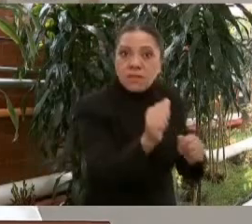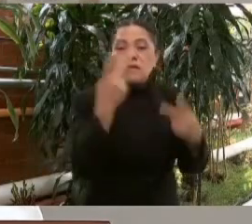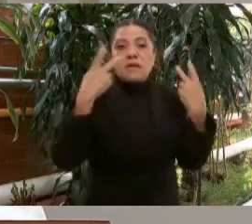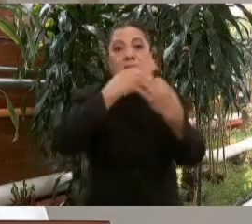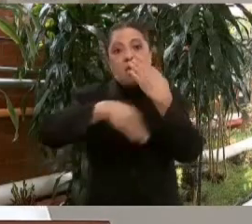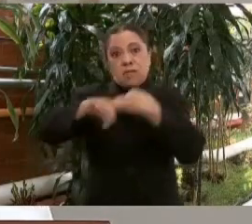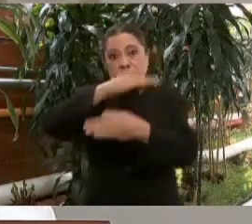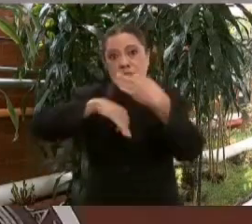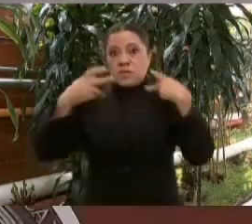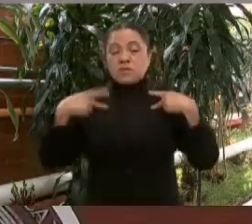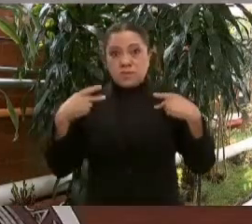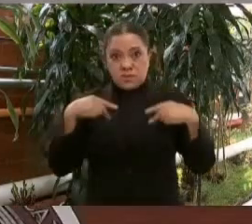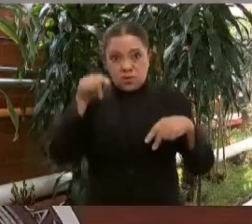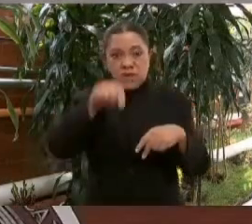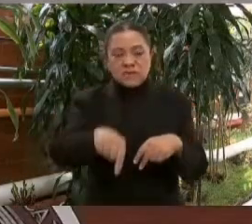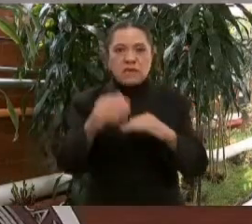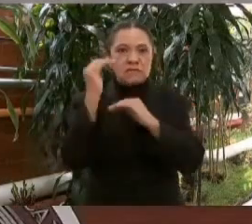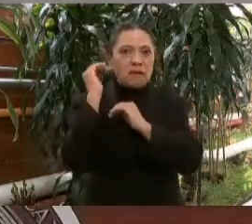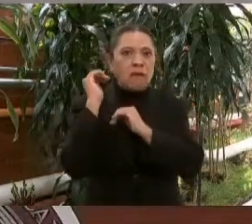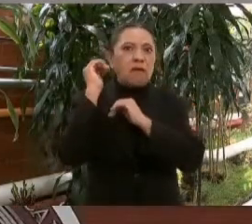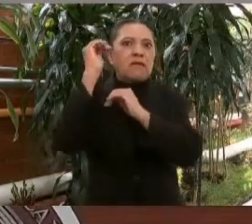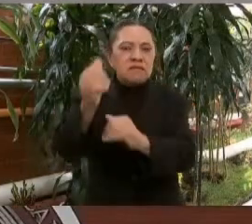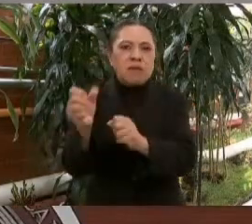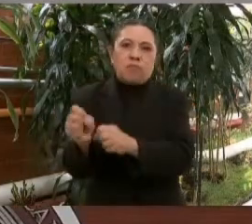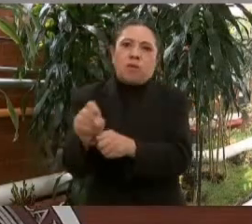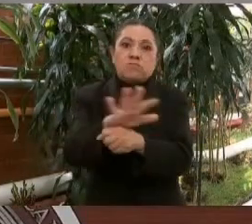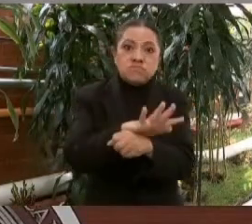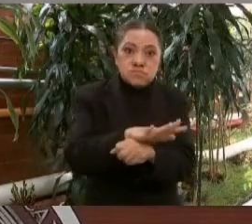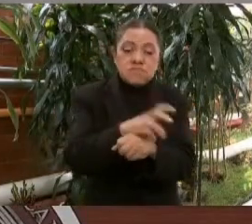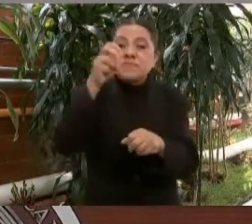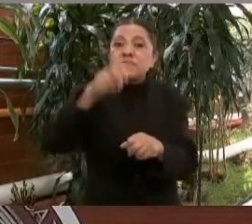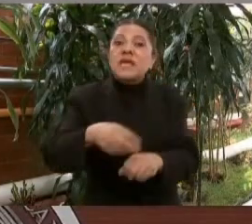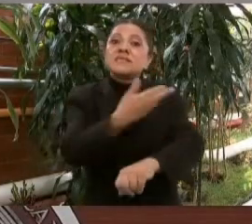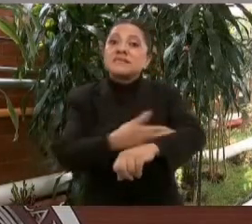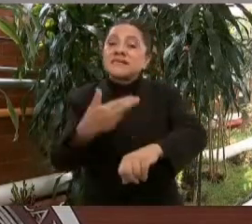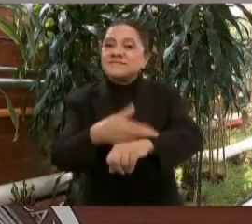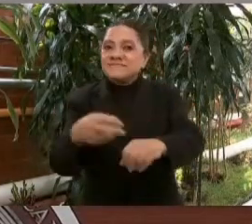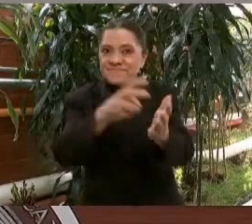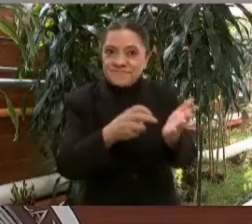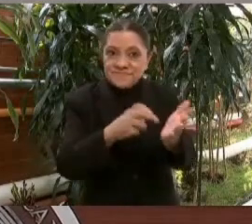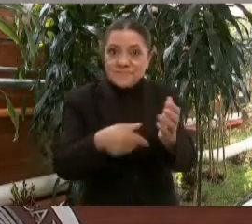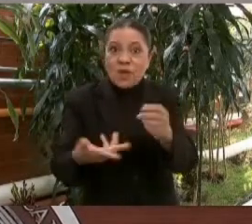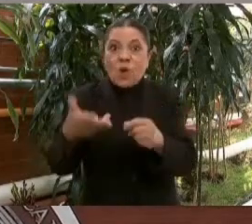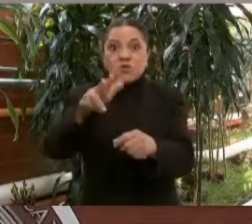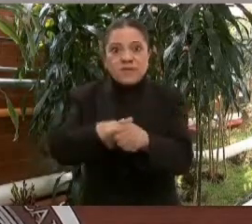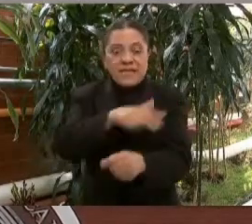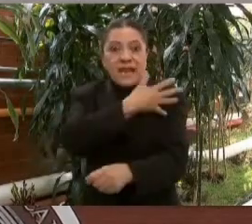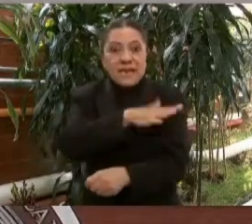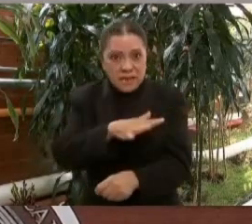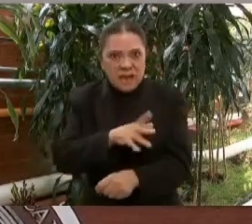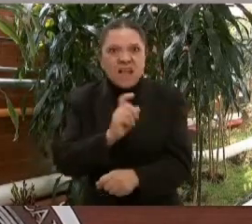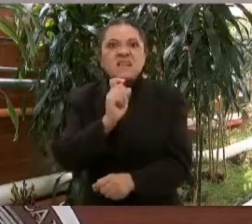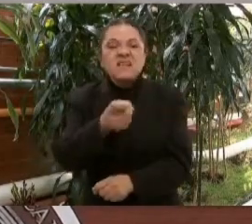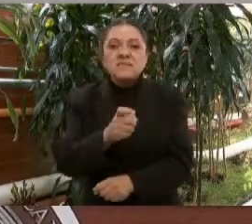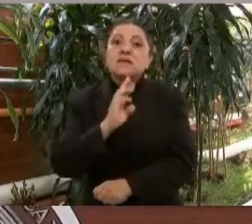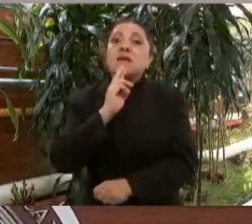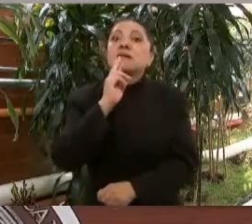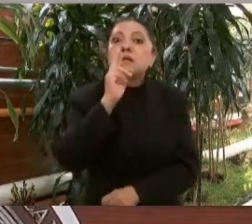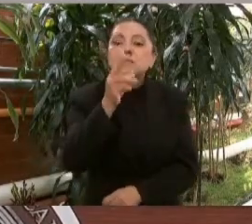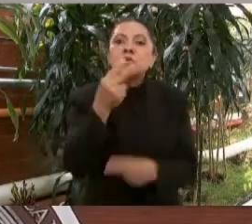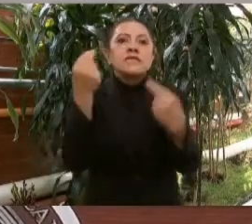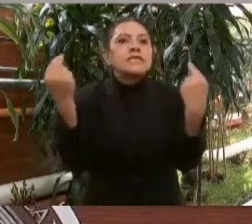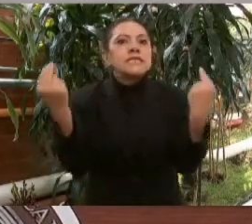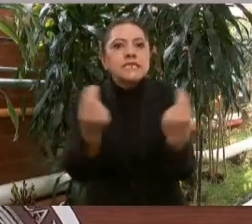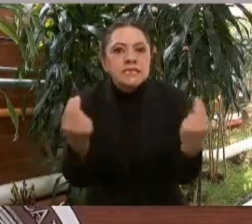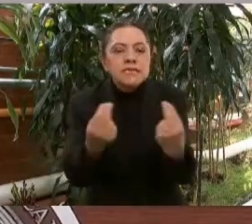pandemia. La rehabilitación de este hospital general responde a la necesidad de mantener una